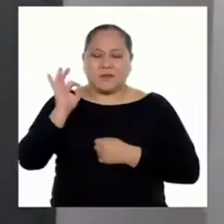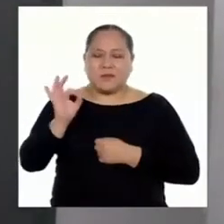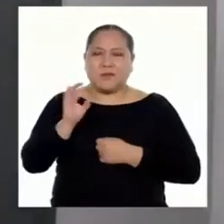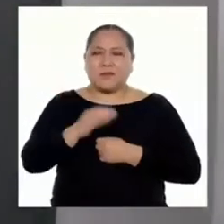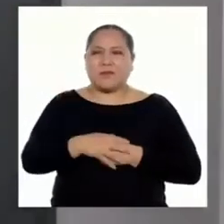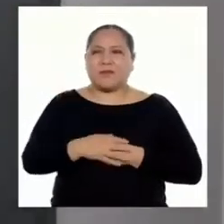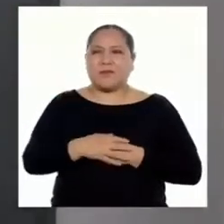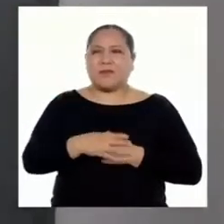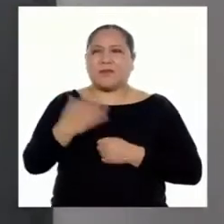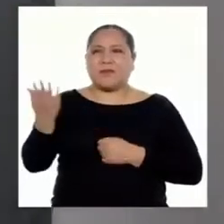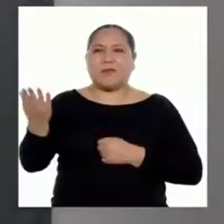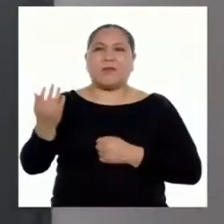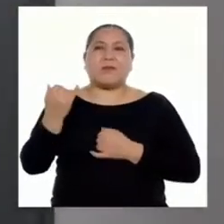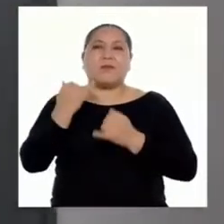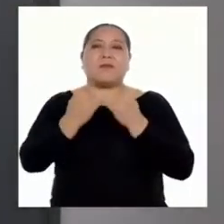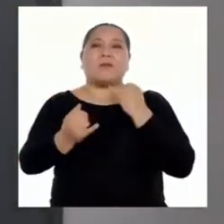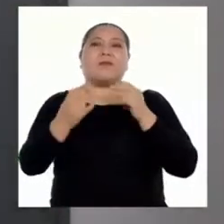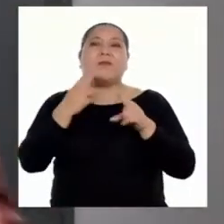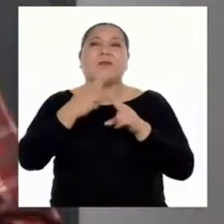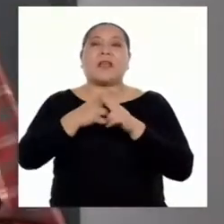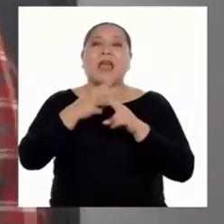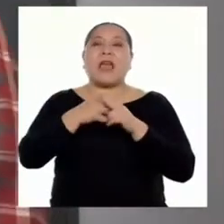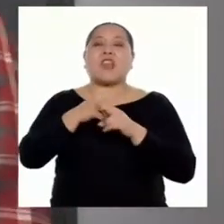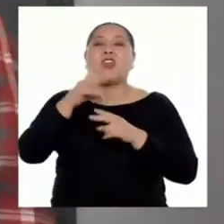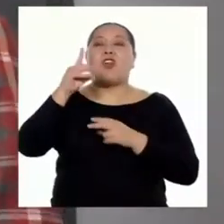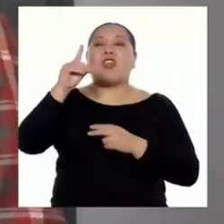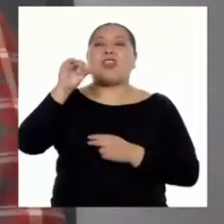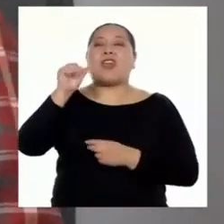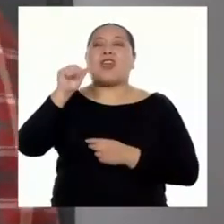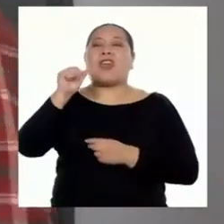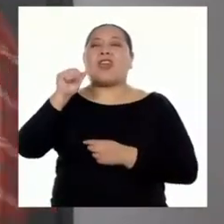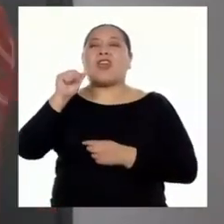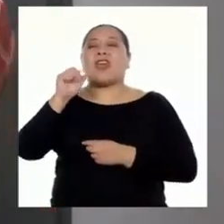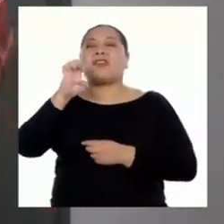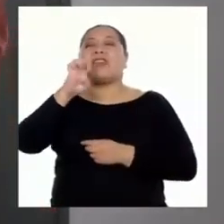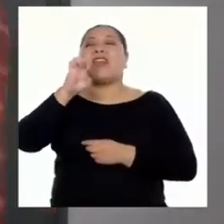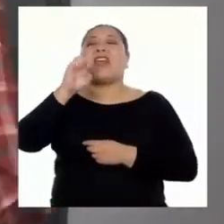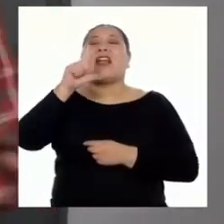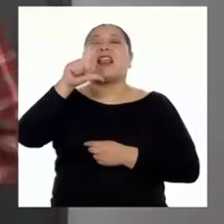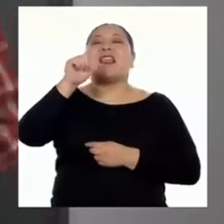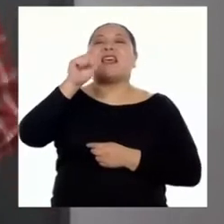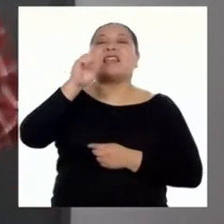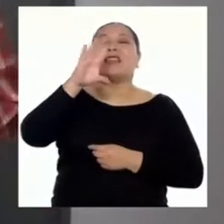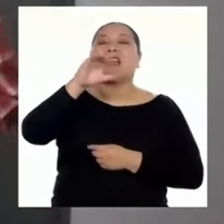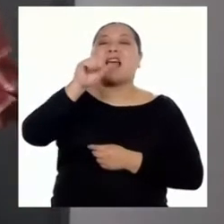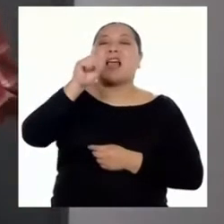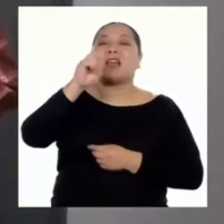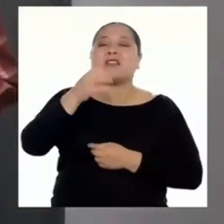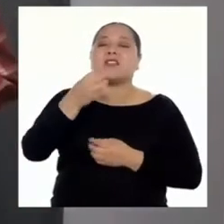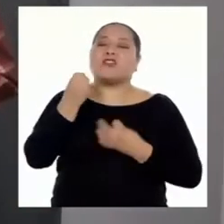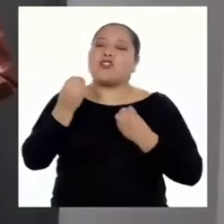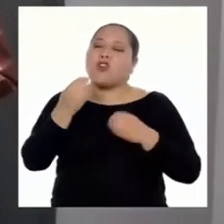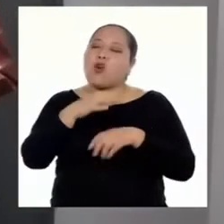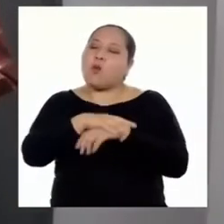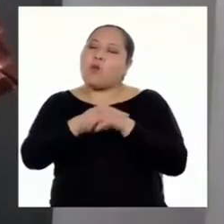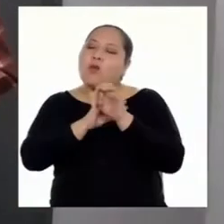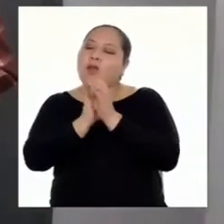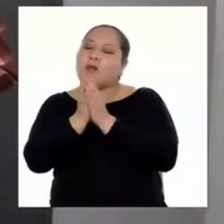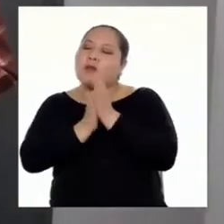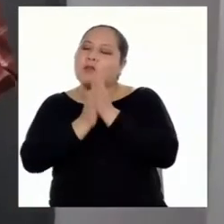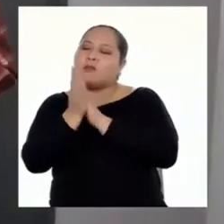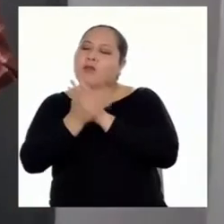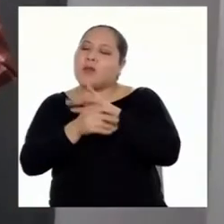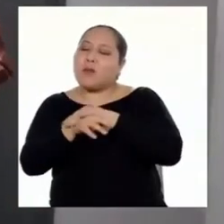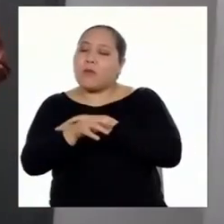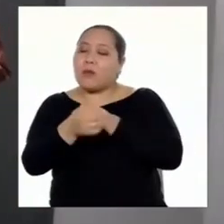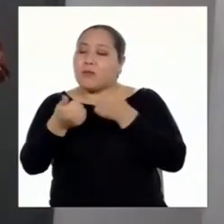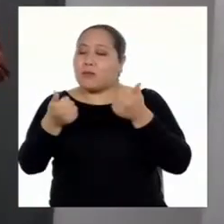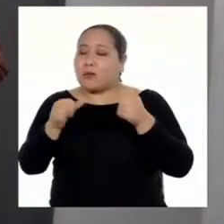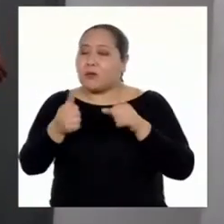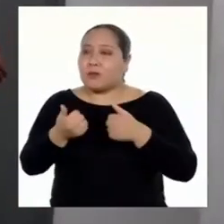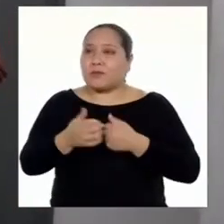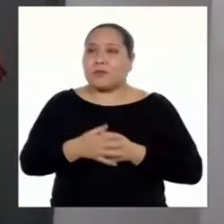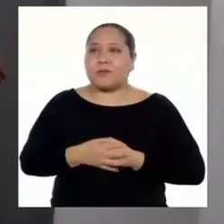Correcto, el señor Caño de las Casas. Díganos, don Caño, ¿cómo se están lavando las manos las personas últimamente?